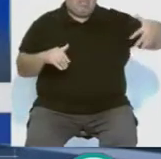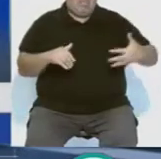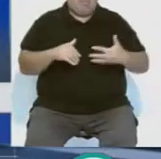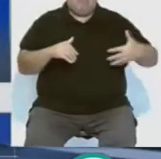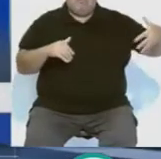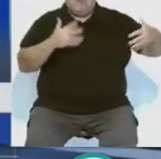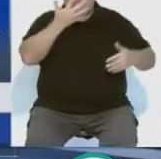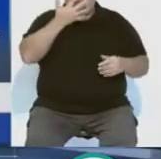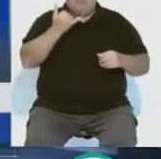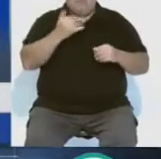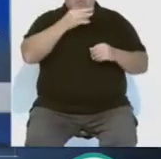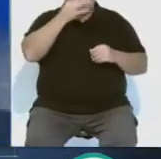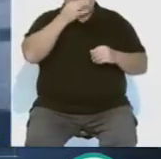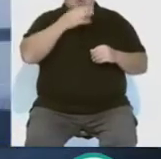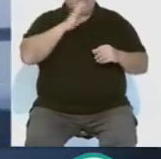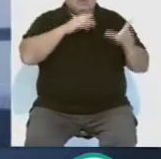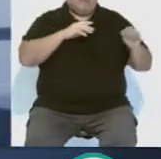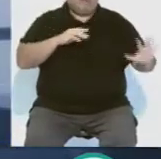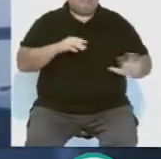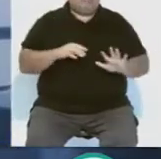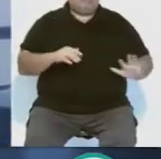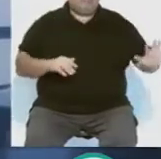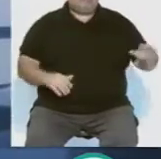con poniente moderado por la tarde en el estrecho.